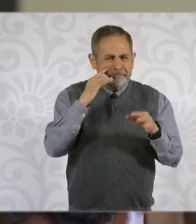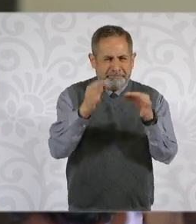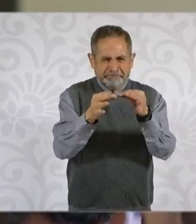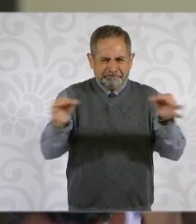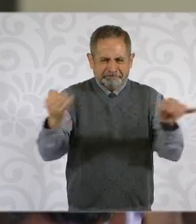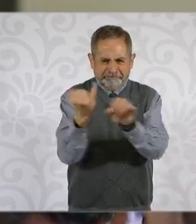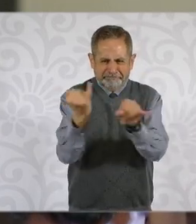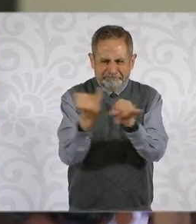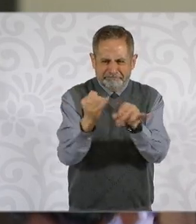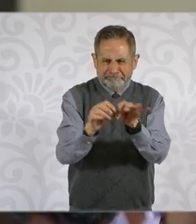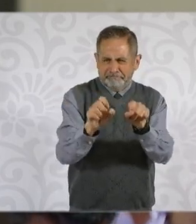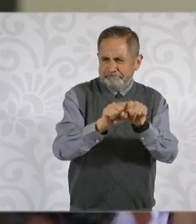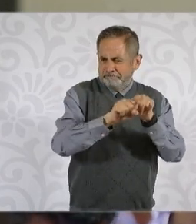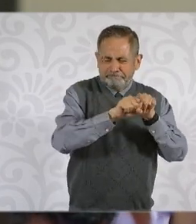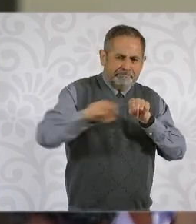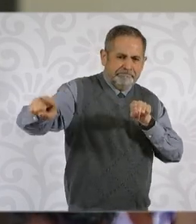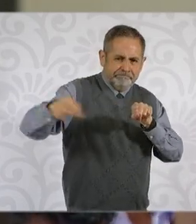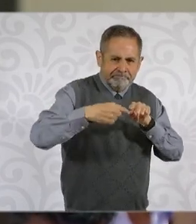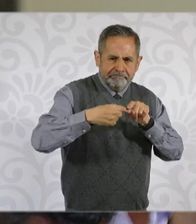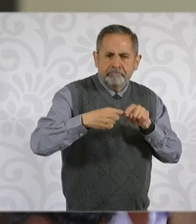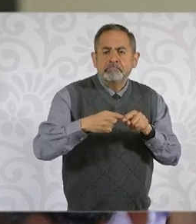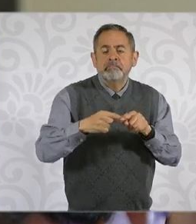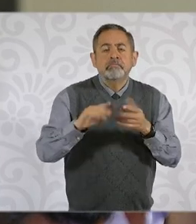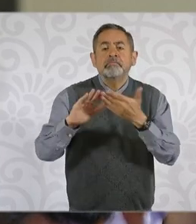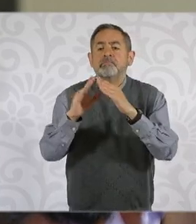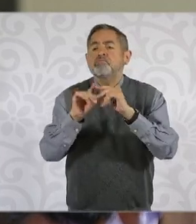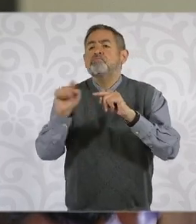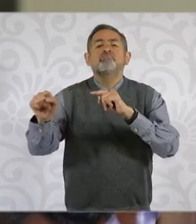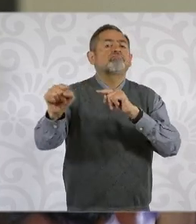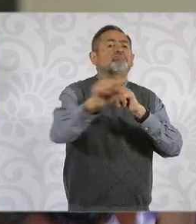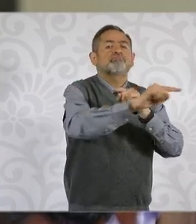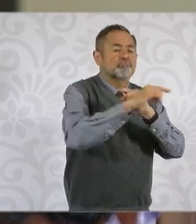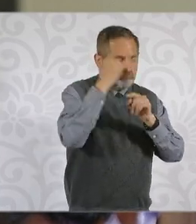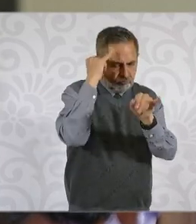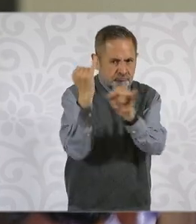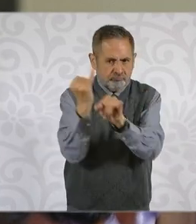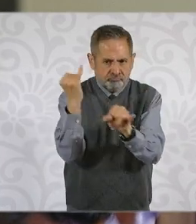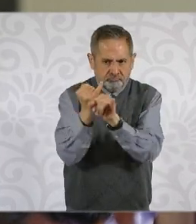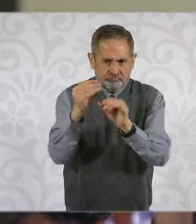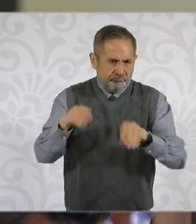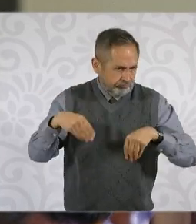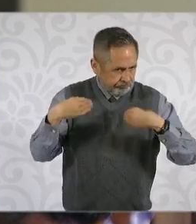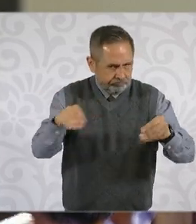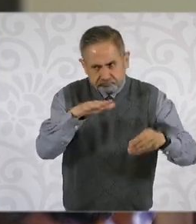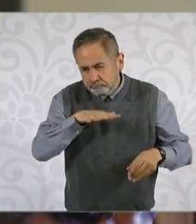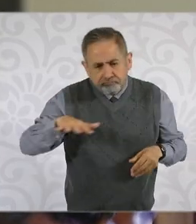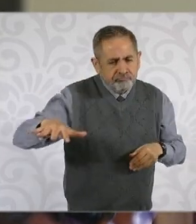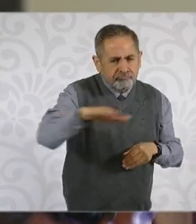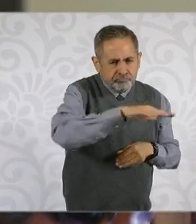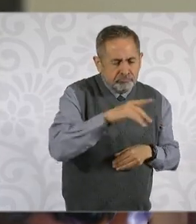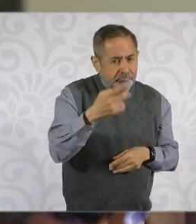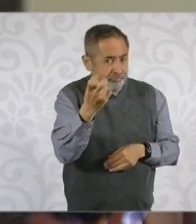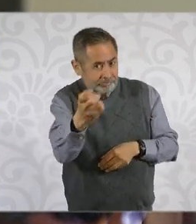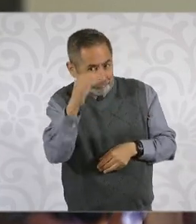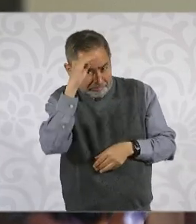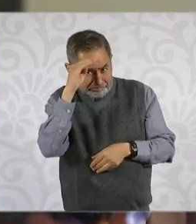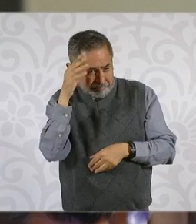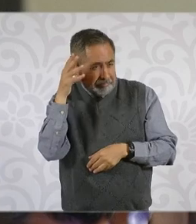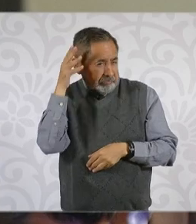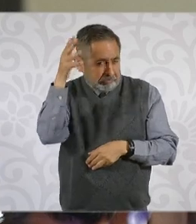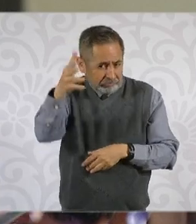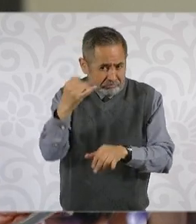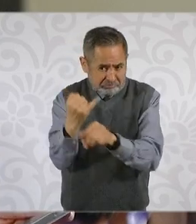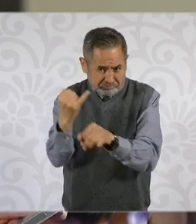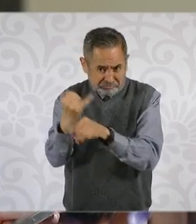diversas comunidades. ¿Se está considerando esta planeación o algún programa para hacer llegar el tema de internet